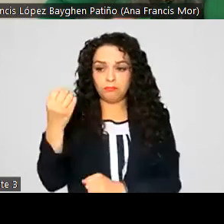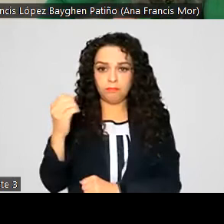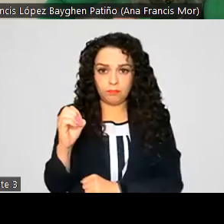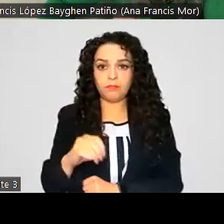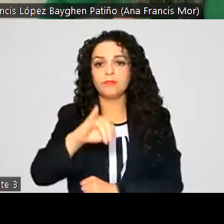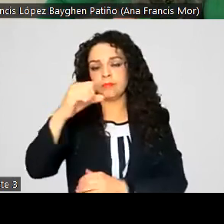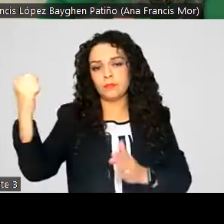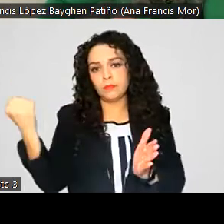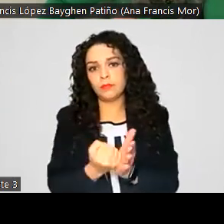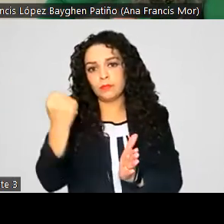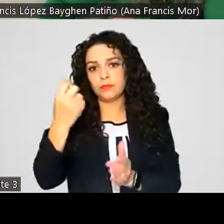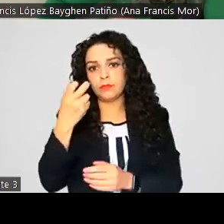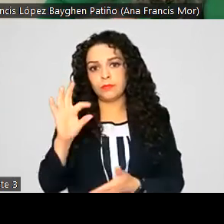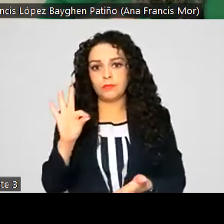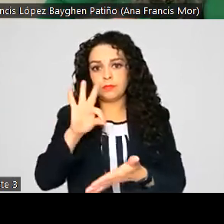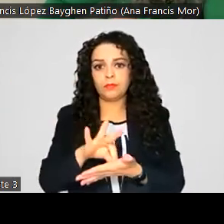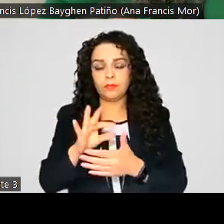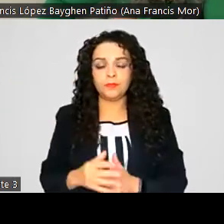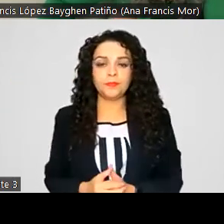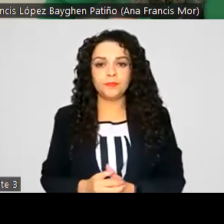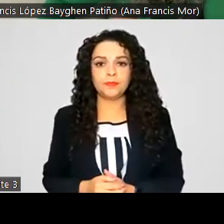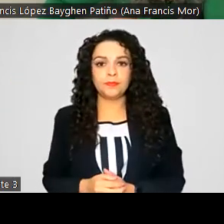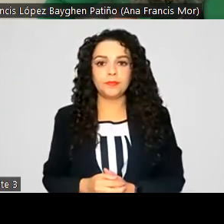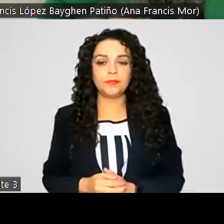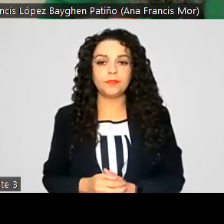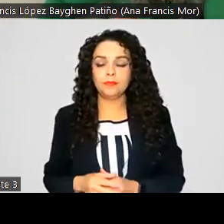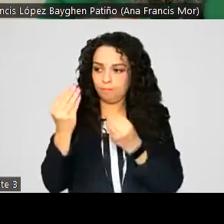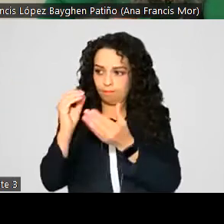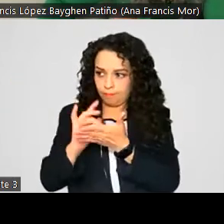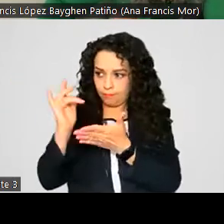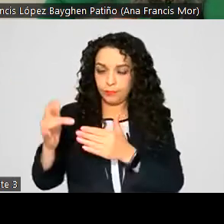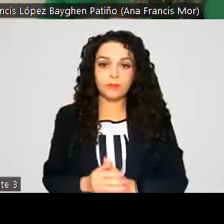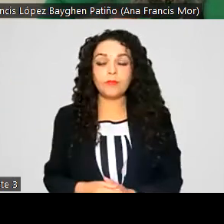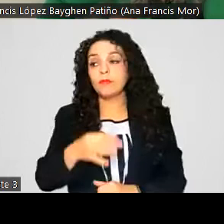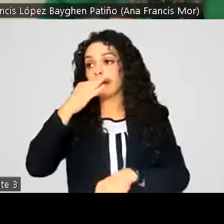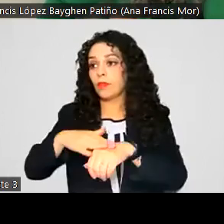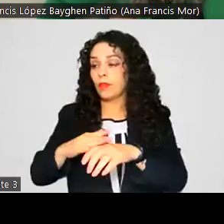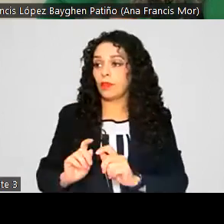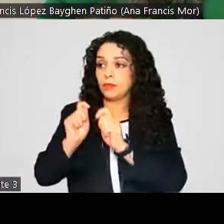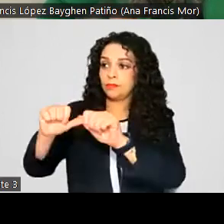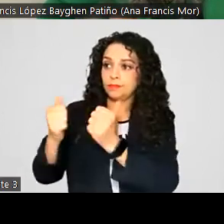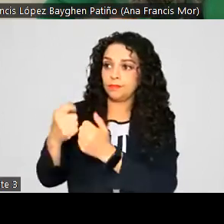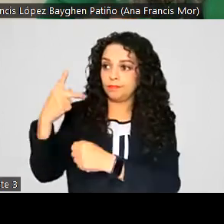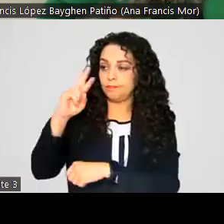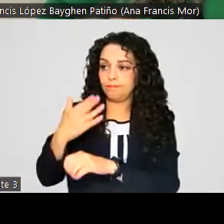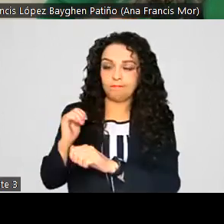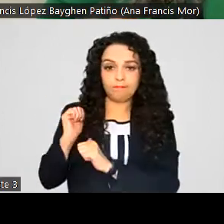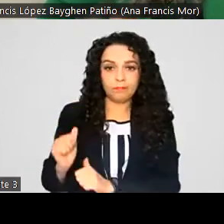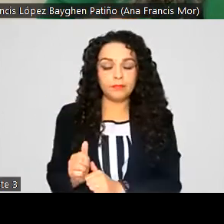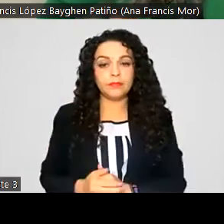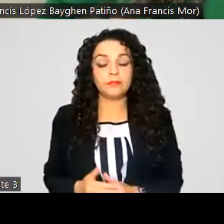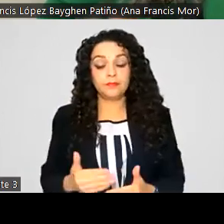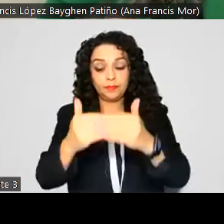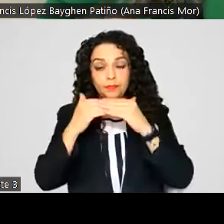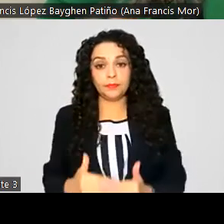punto en consideración. Muchísimas gracias. Se instruye su remisión a las áreas correspondientes. El siguiente punto